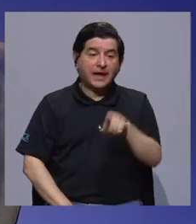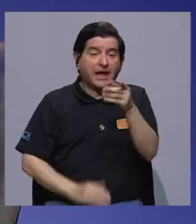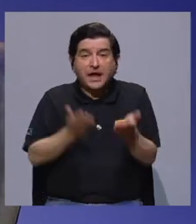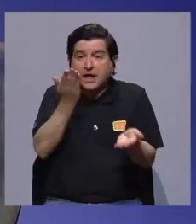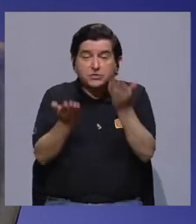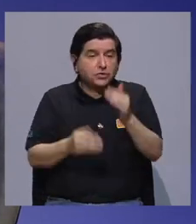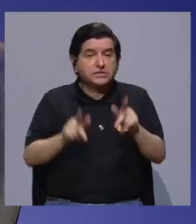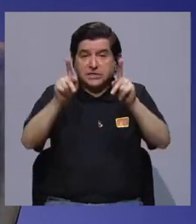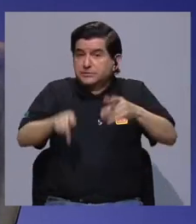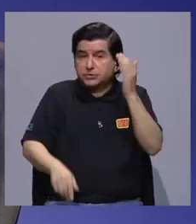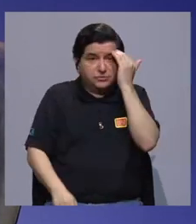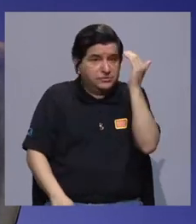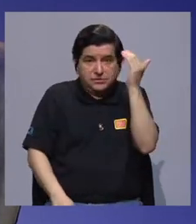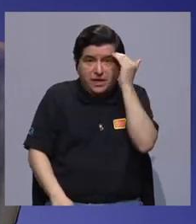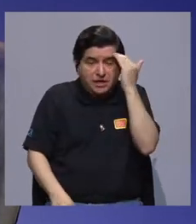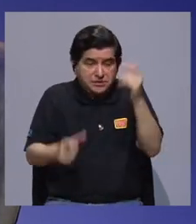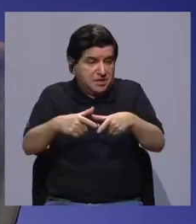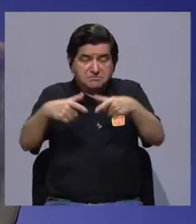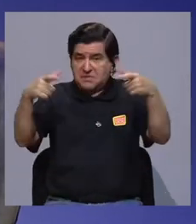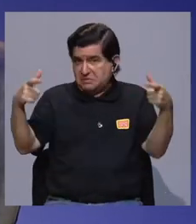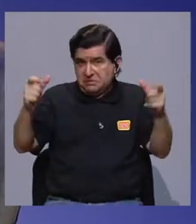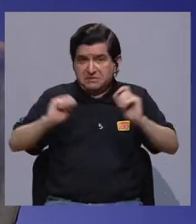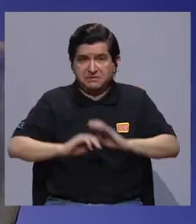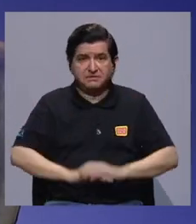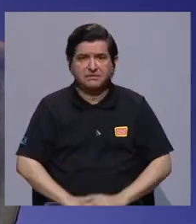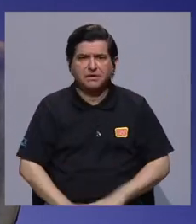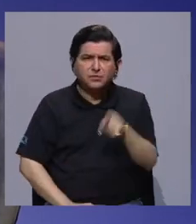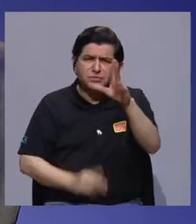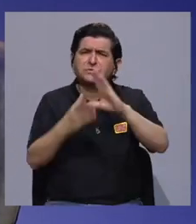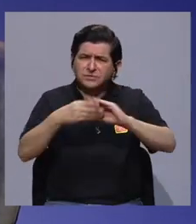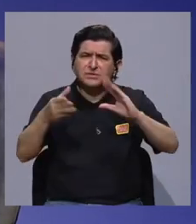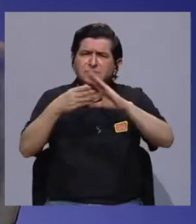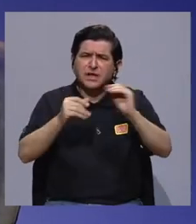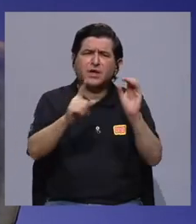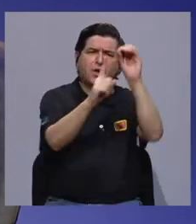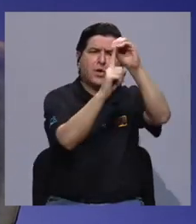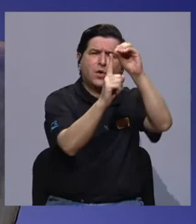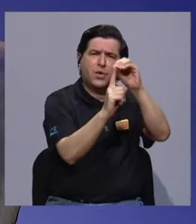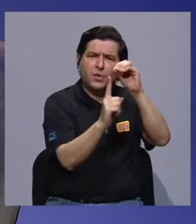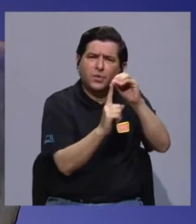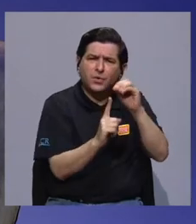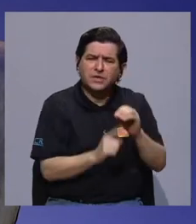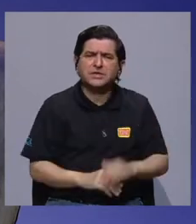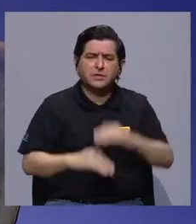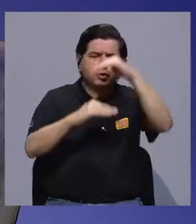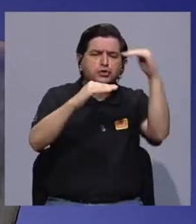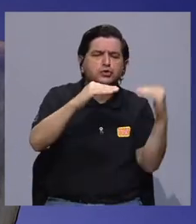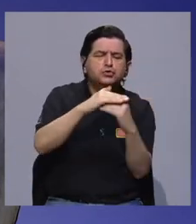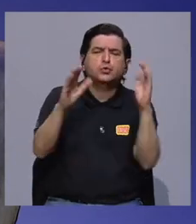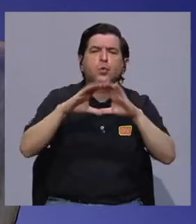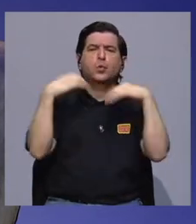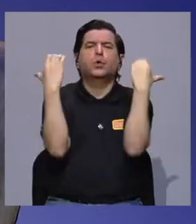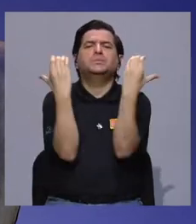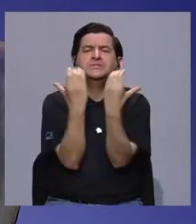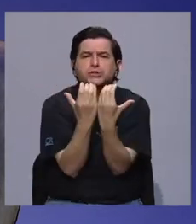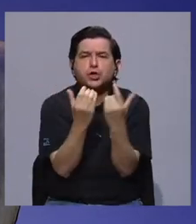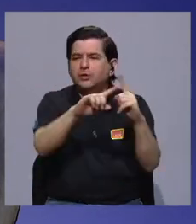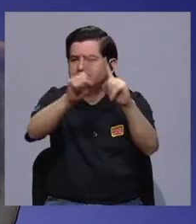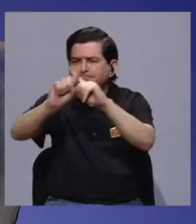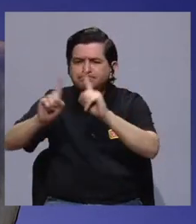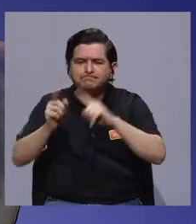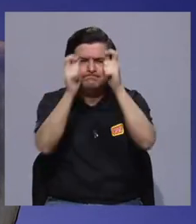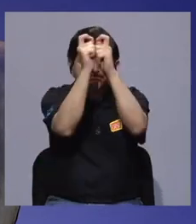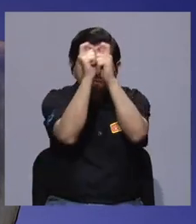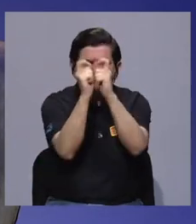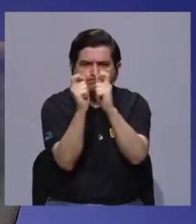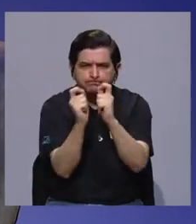Eso probablemente es desconocido para la mayoría de nosotros. Coméntenos los objetivos de esta subcomisión y toda